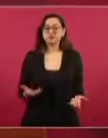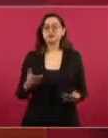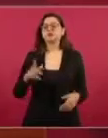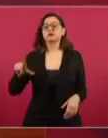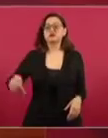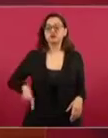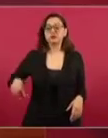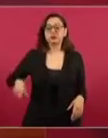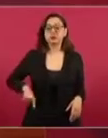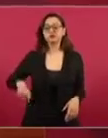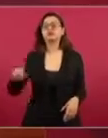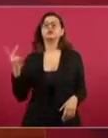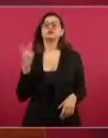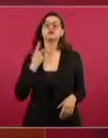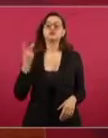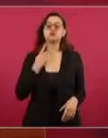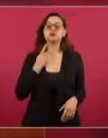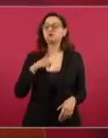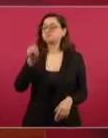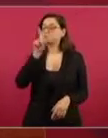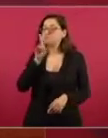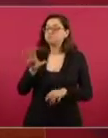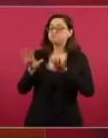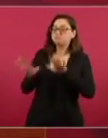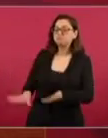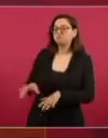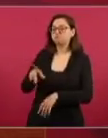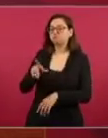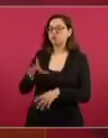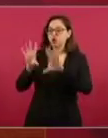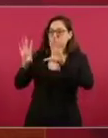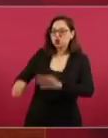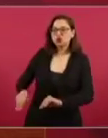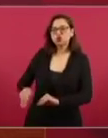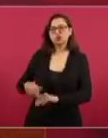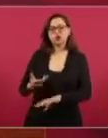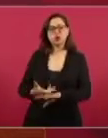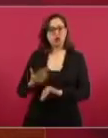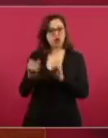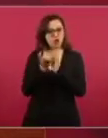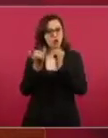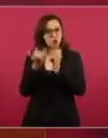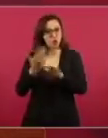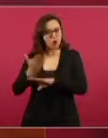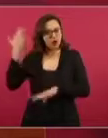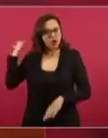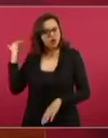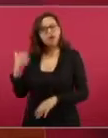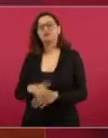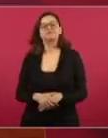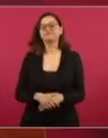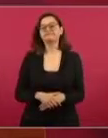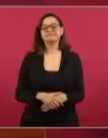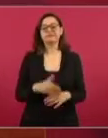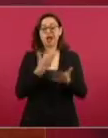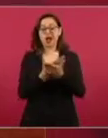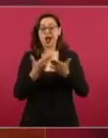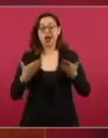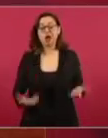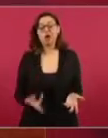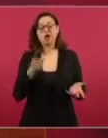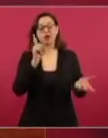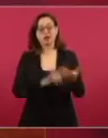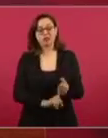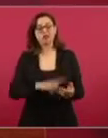en el pasado, sino los intereses económicos que controlan los medios de comunicación, en